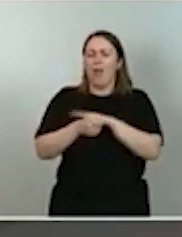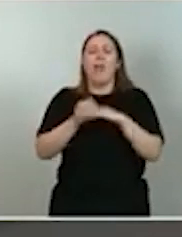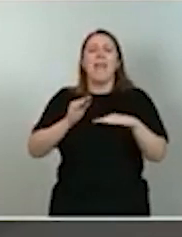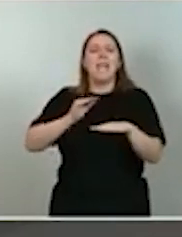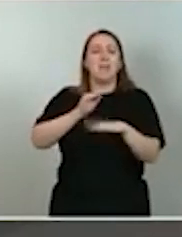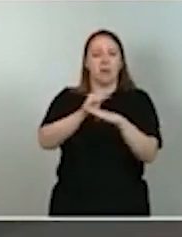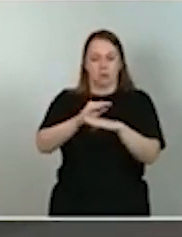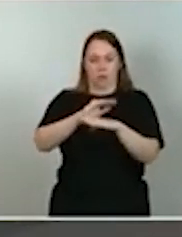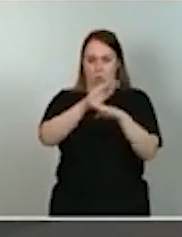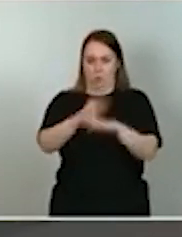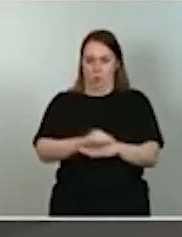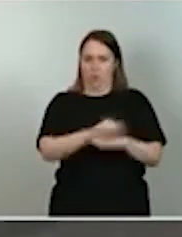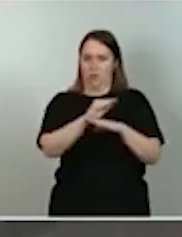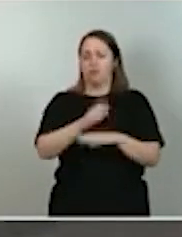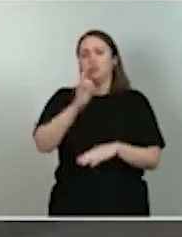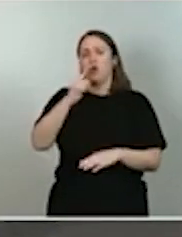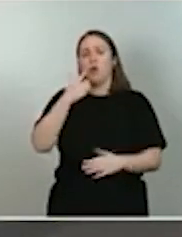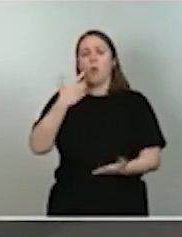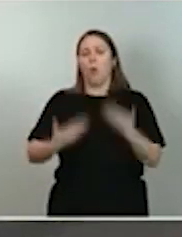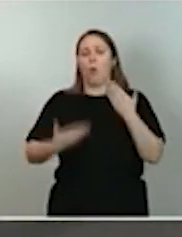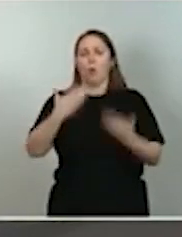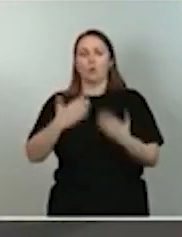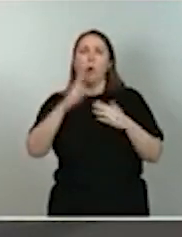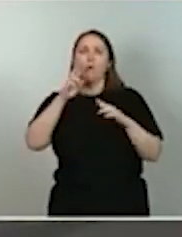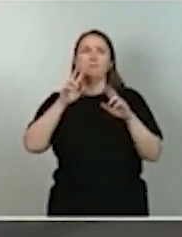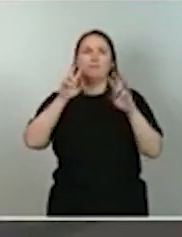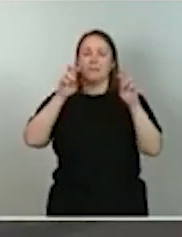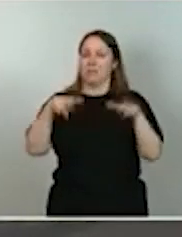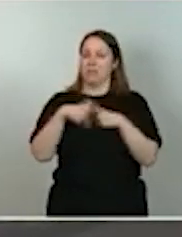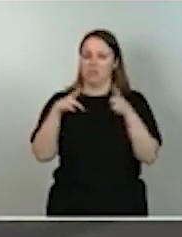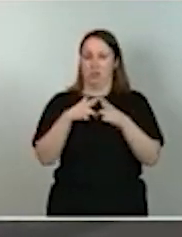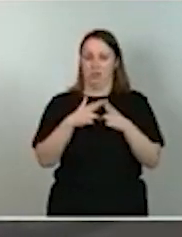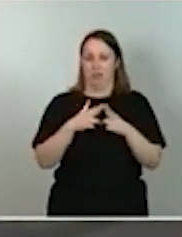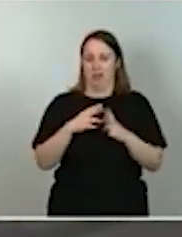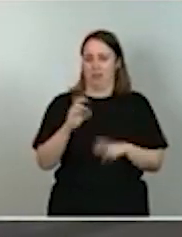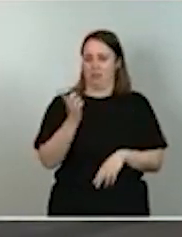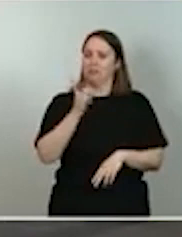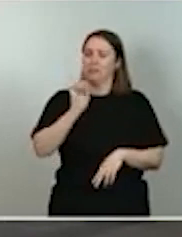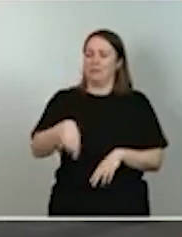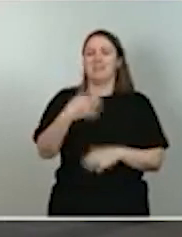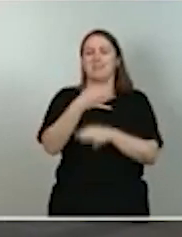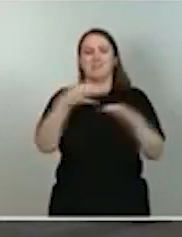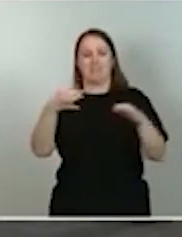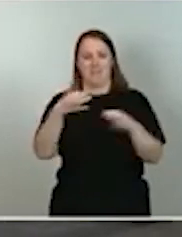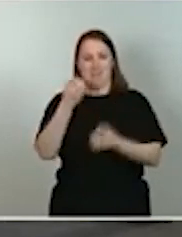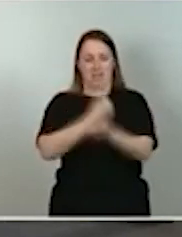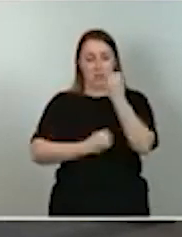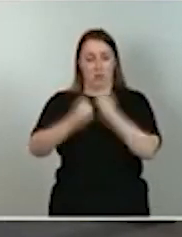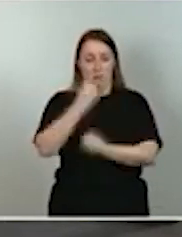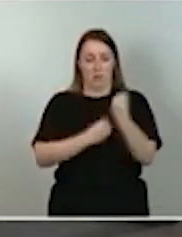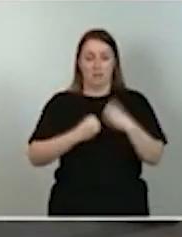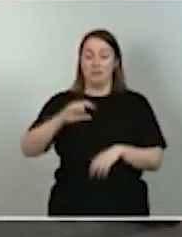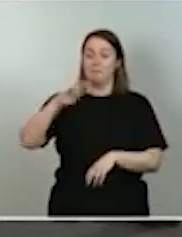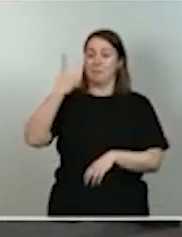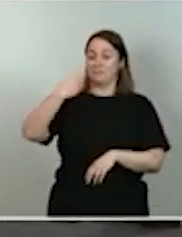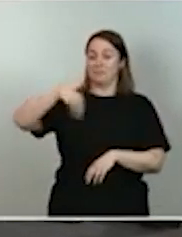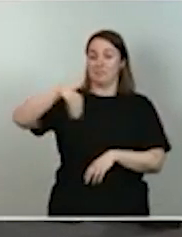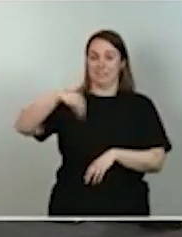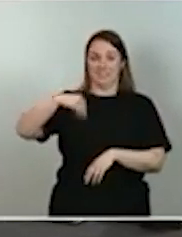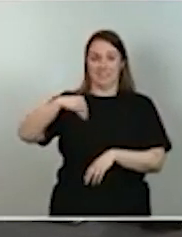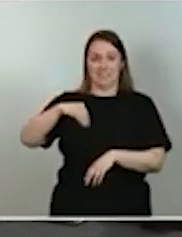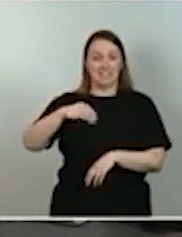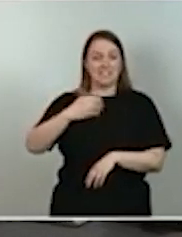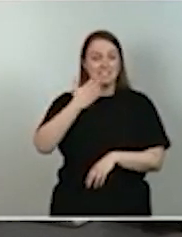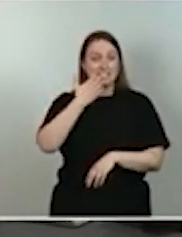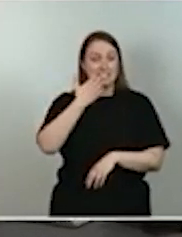de justicia social, a razones sociales, sino también a razones de eficacia económica. Desde la vicepresidencia segunda estimamos que si tuviéramos un sistema